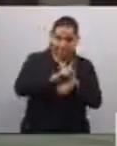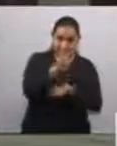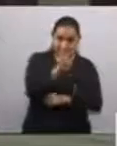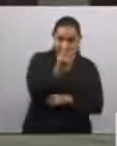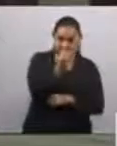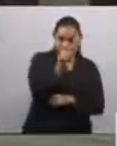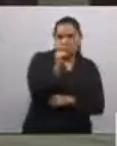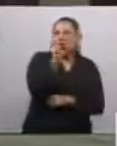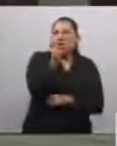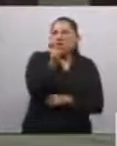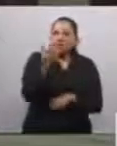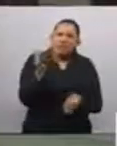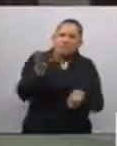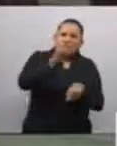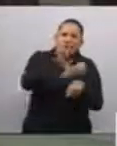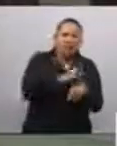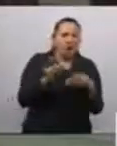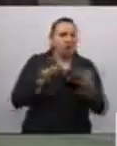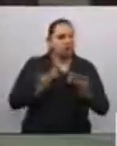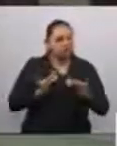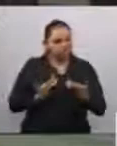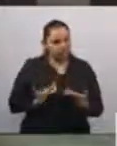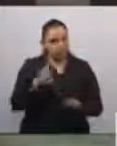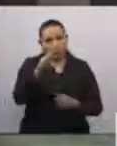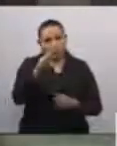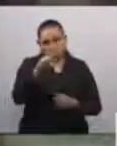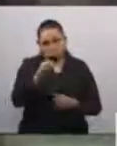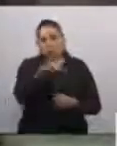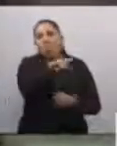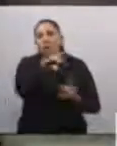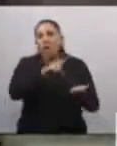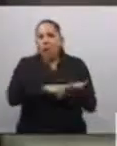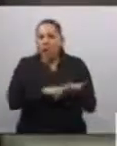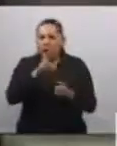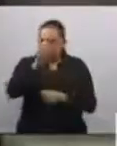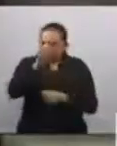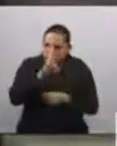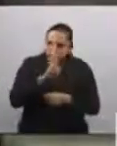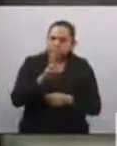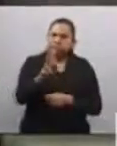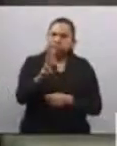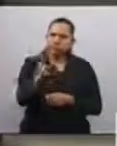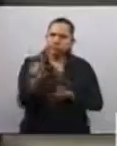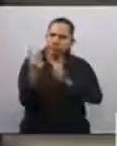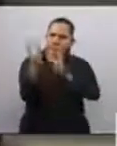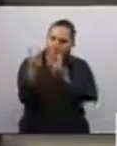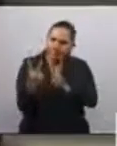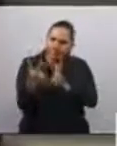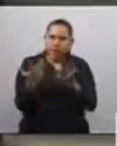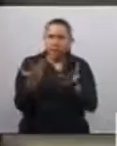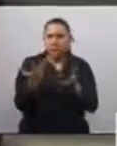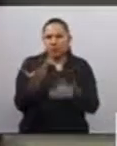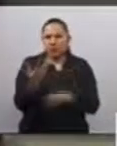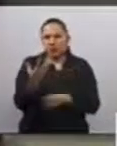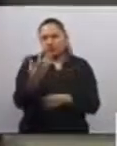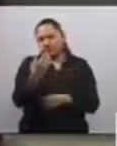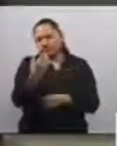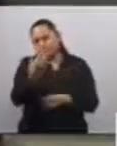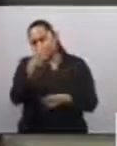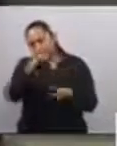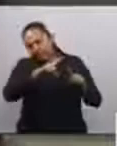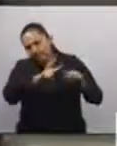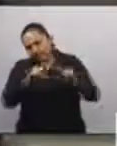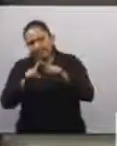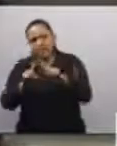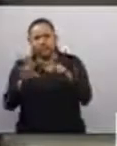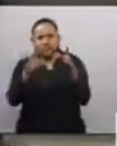anualmente se harían honores fúnebres cívicas en memoria del ciudadano Melchor Ocampo. No nos